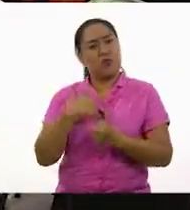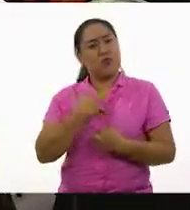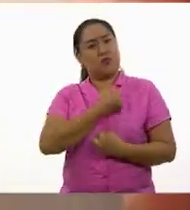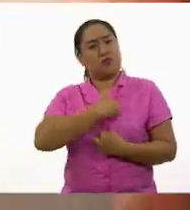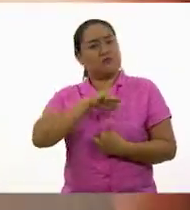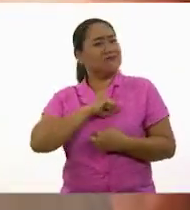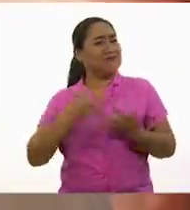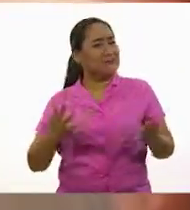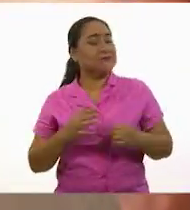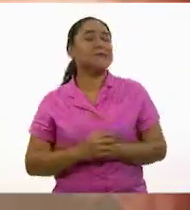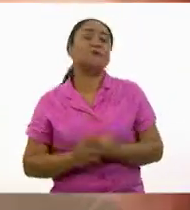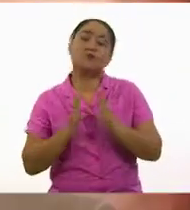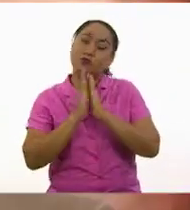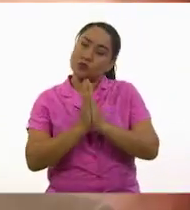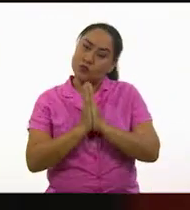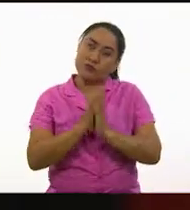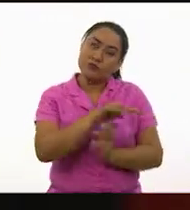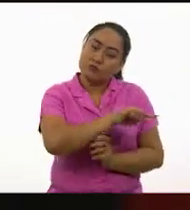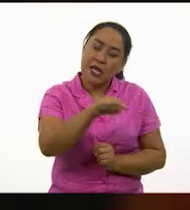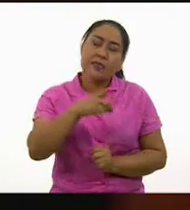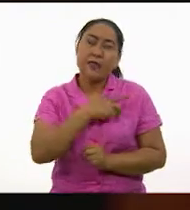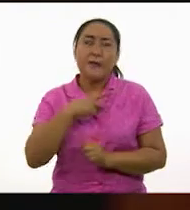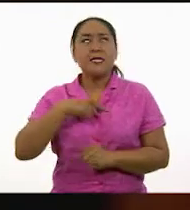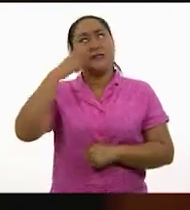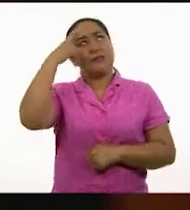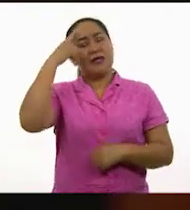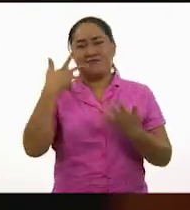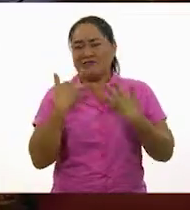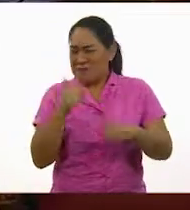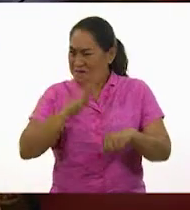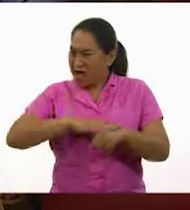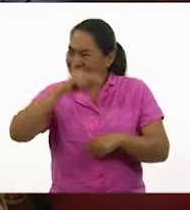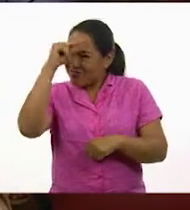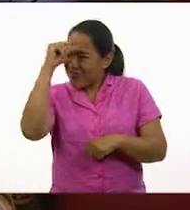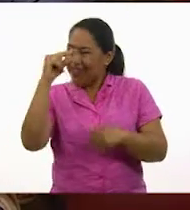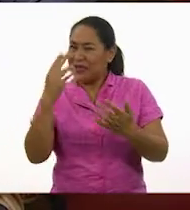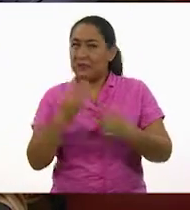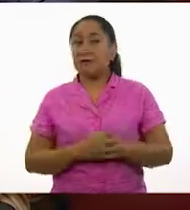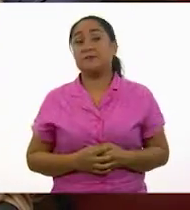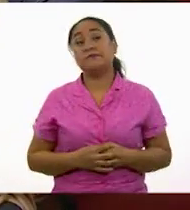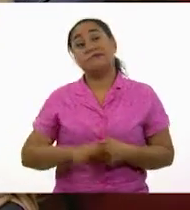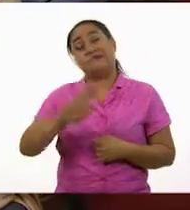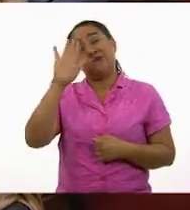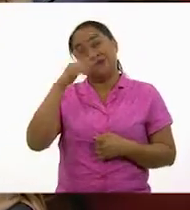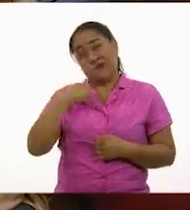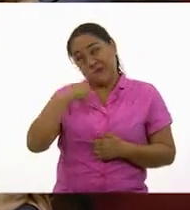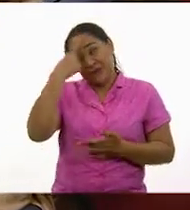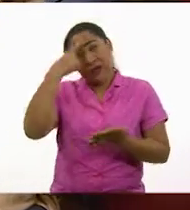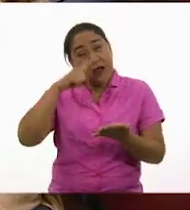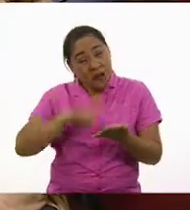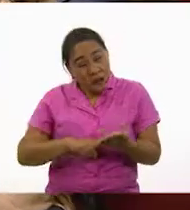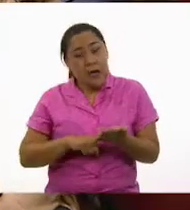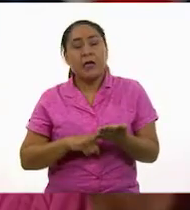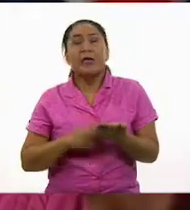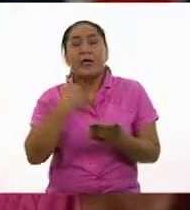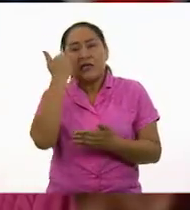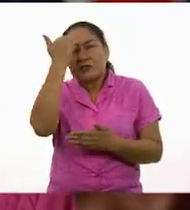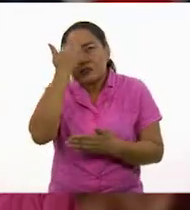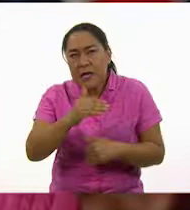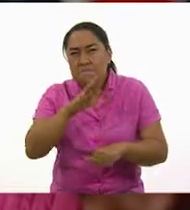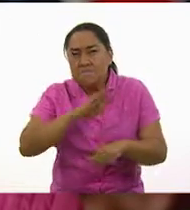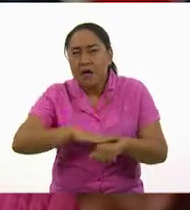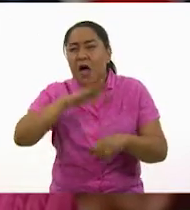señores, por favor, seamos tolerantes e inteligentes, por favor. Pues yo creo que si se conociera también la enfermedad,